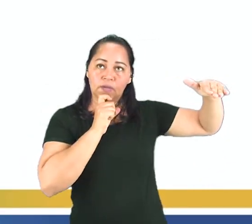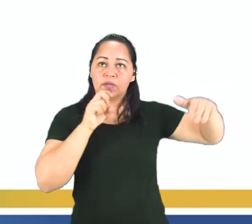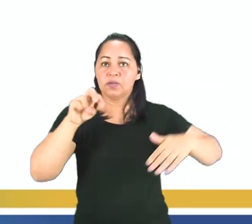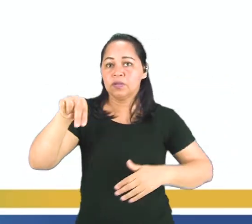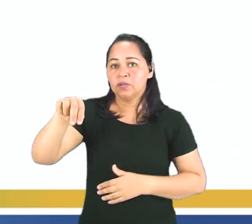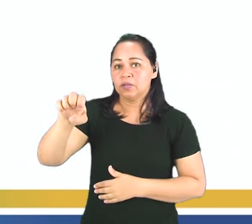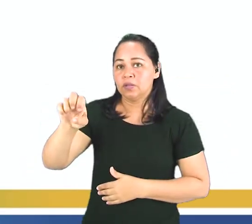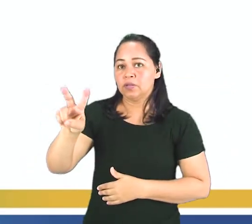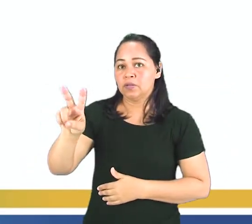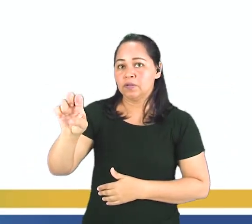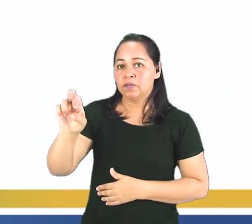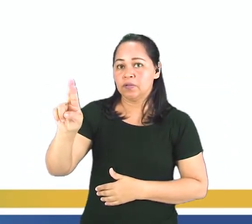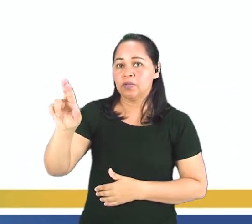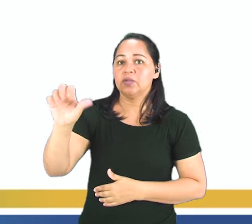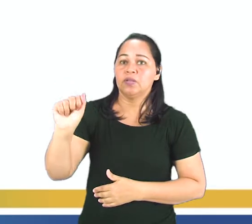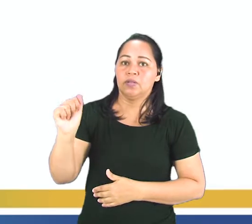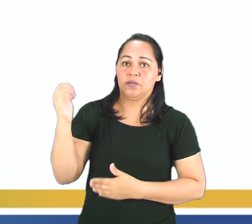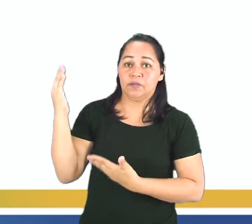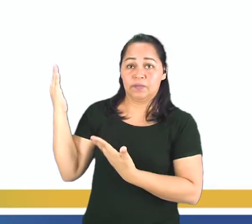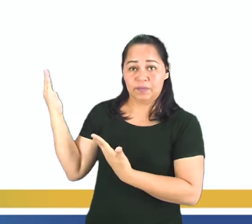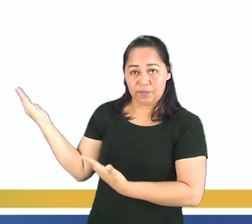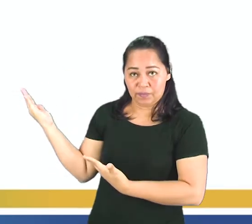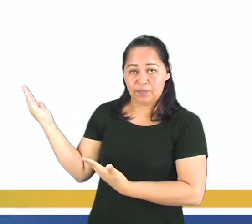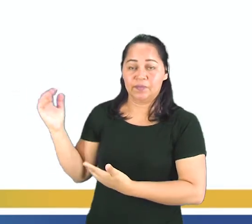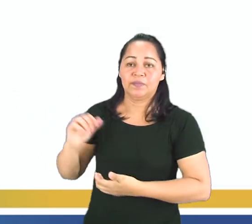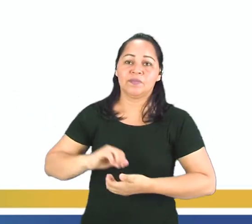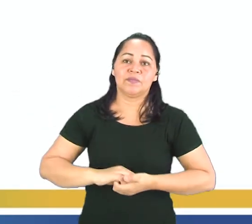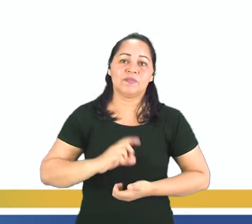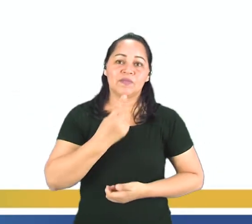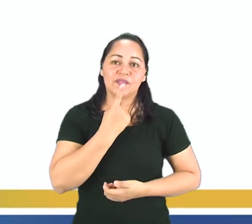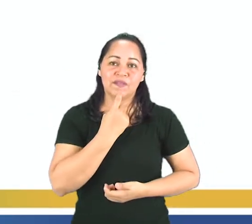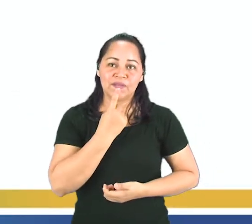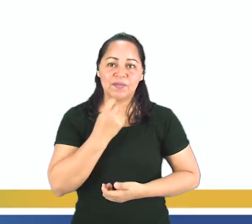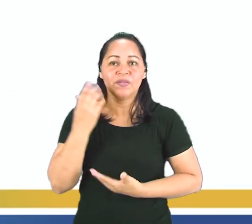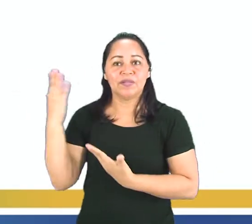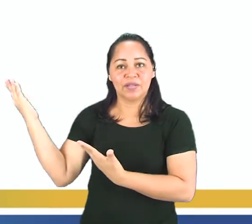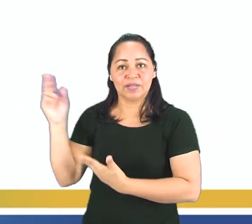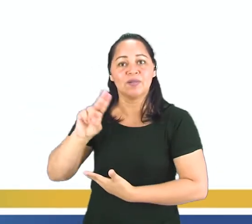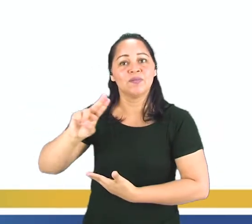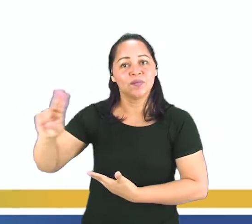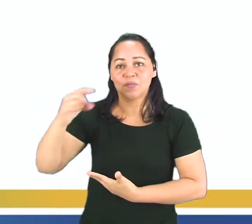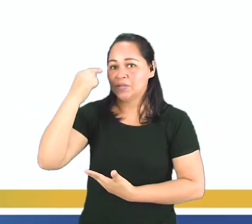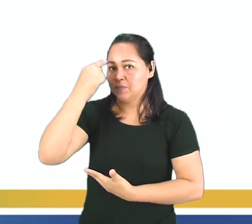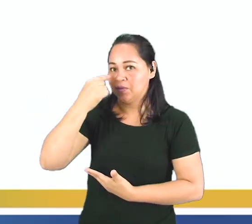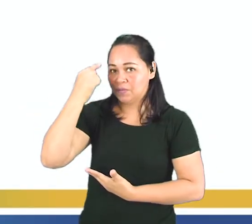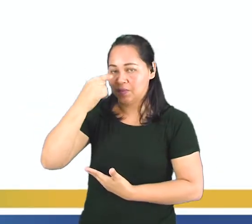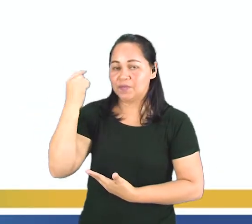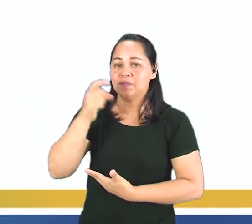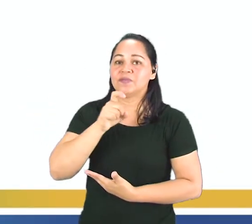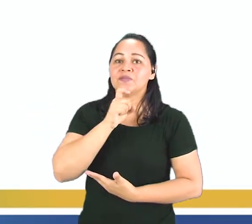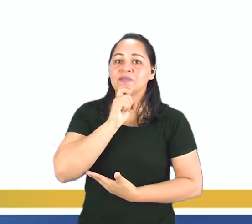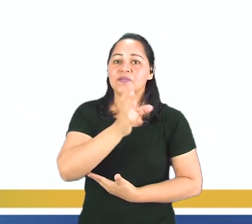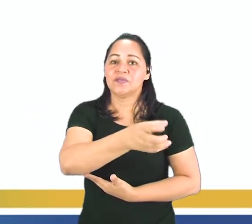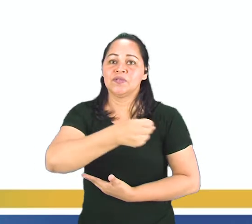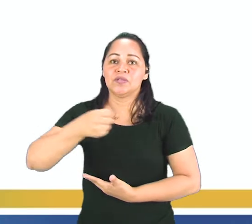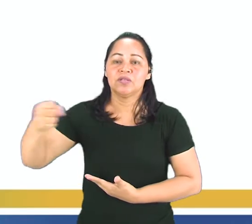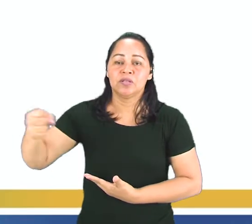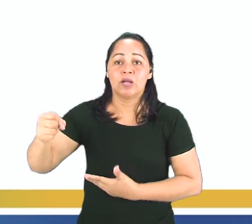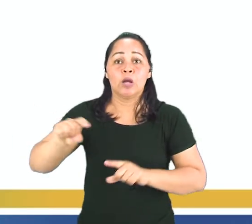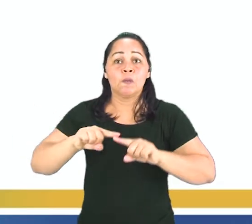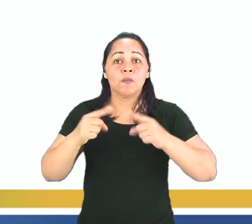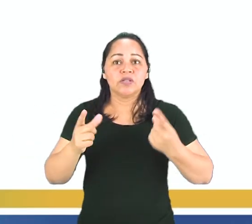es el nombre de este mueble de la cocina. Está bien que nos llamamos de geladeira. Ahora tenemos una observación.